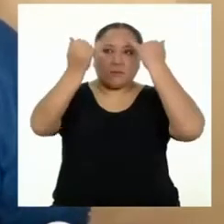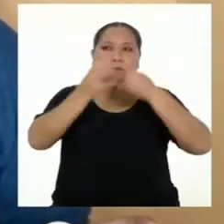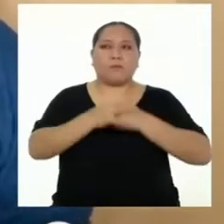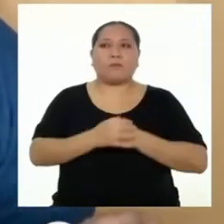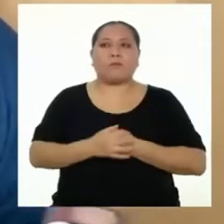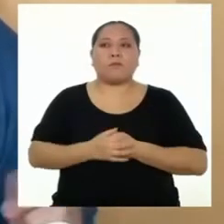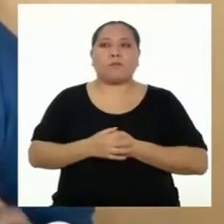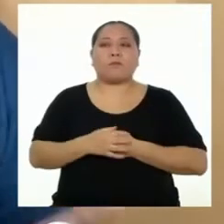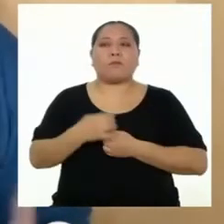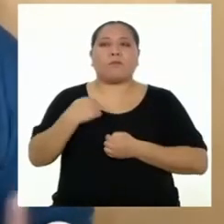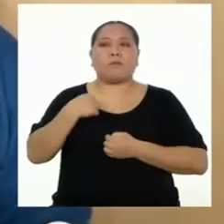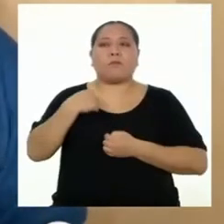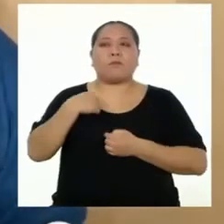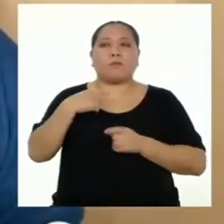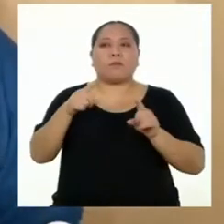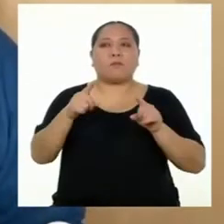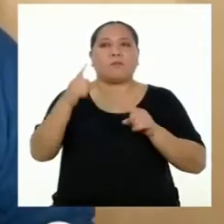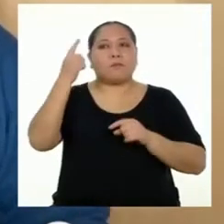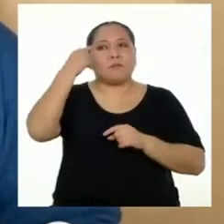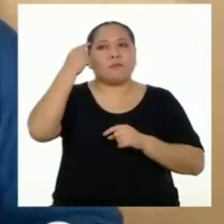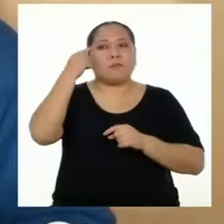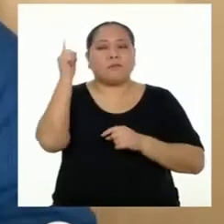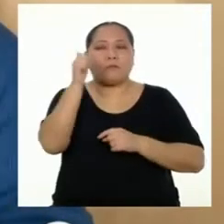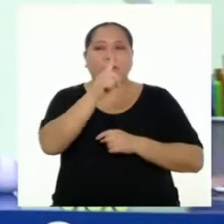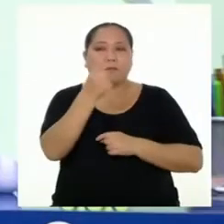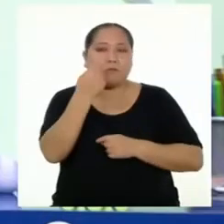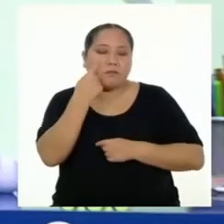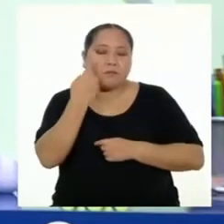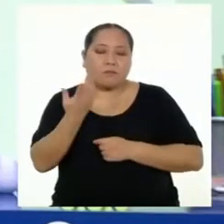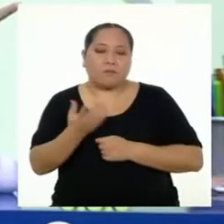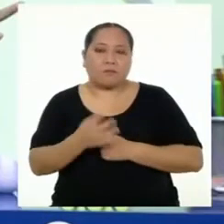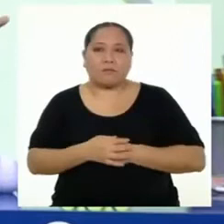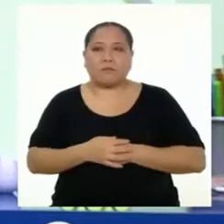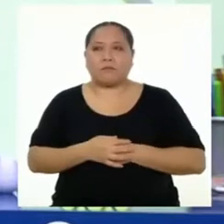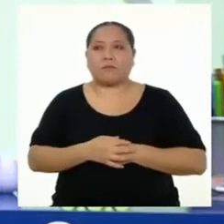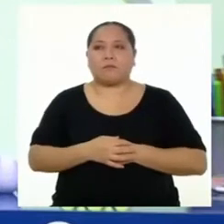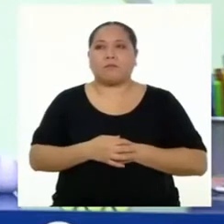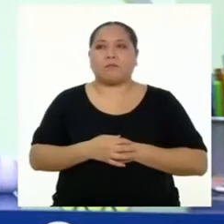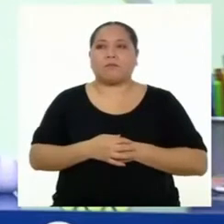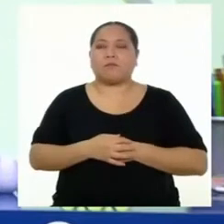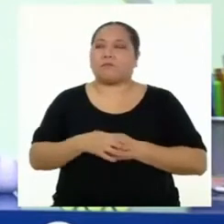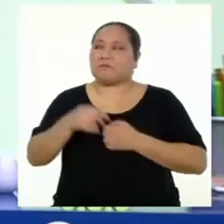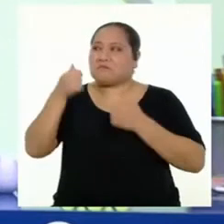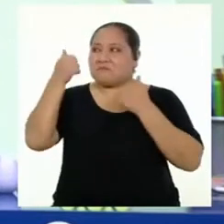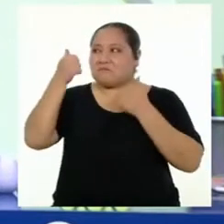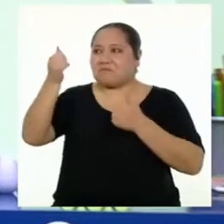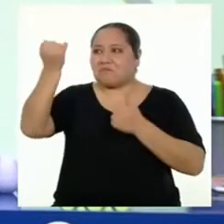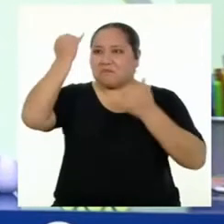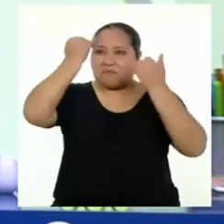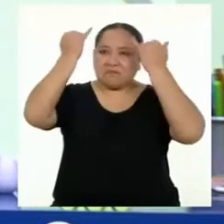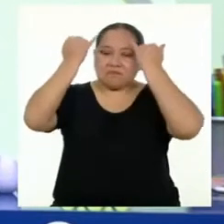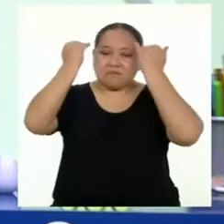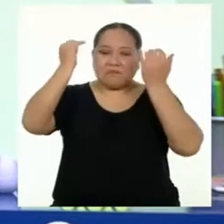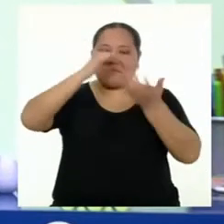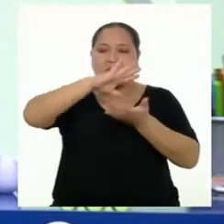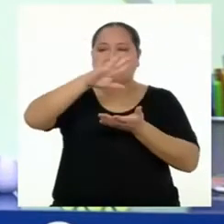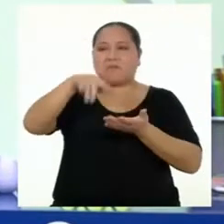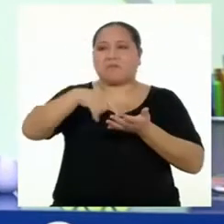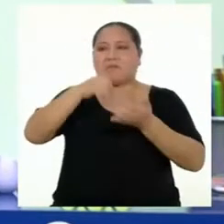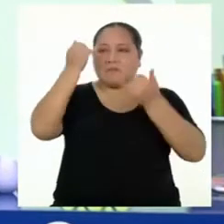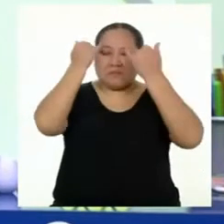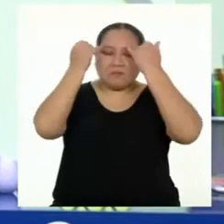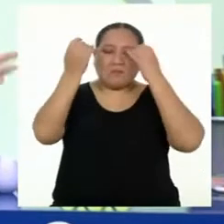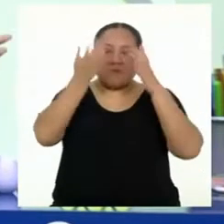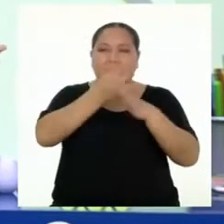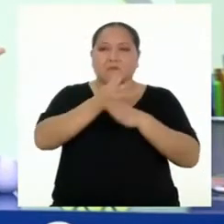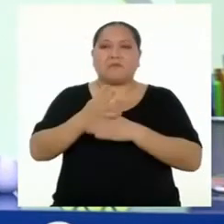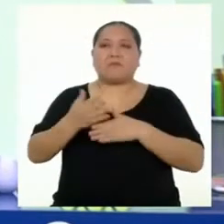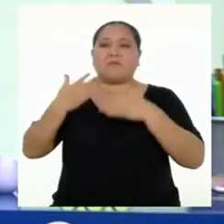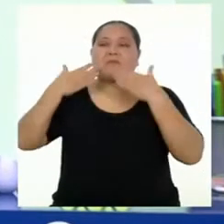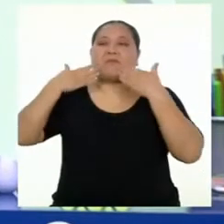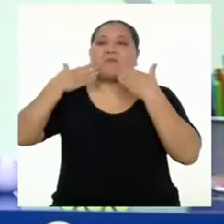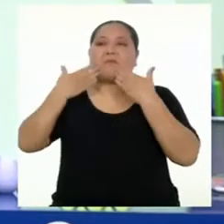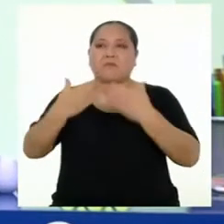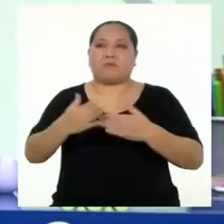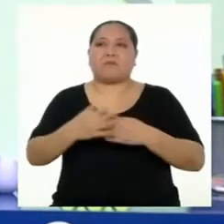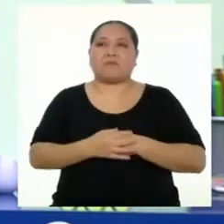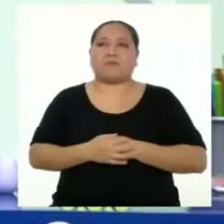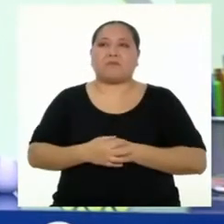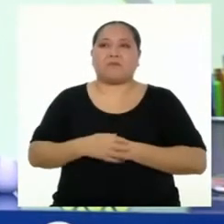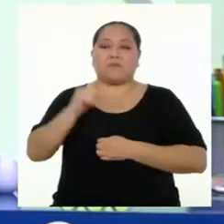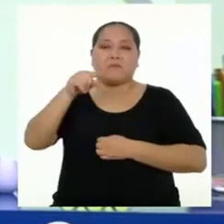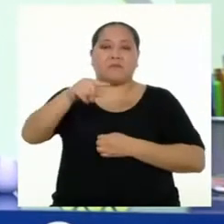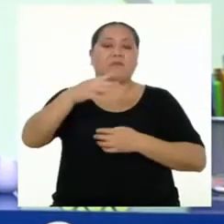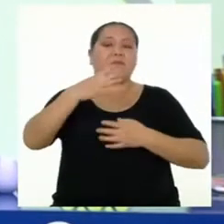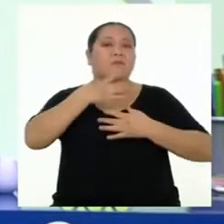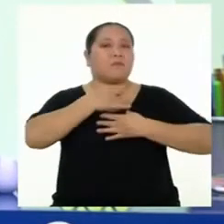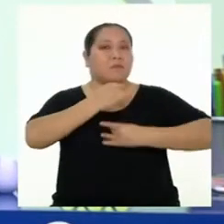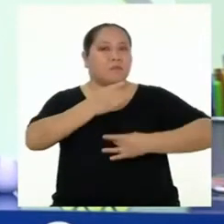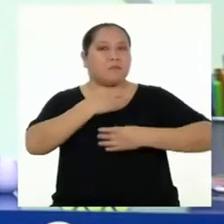clave y creo que no la conocen. Muy buenas todas las ideas que nos han compartido. Muchas gracias. Ha